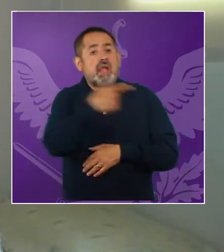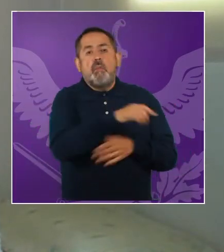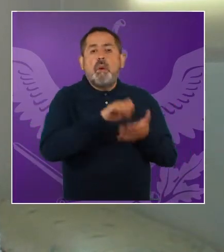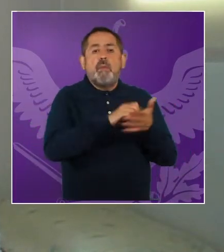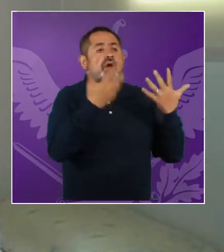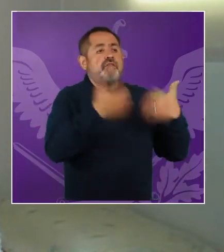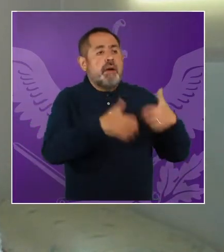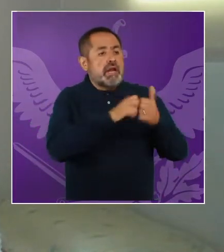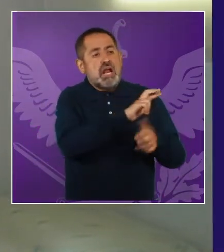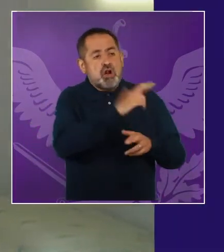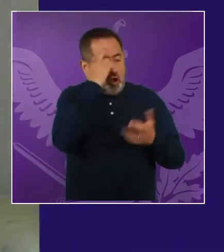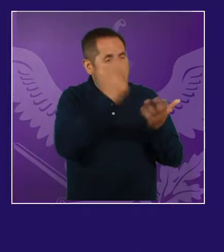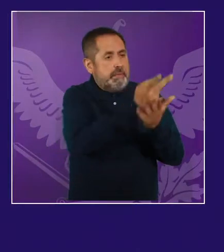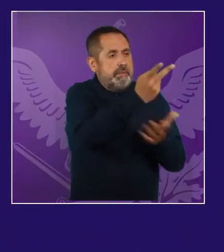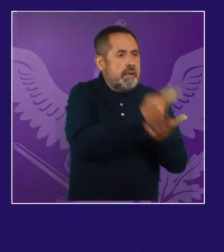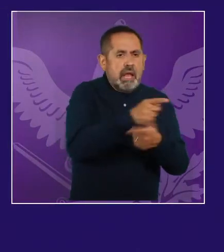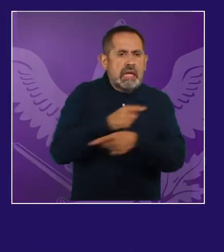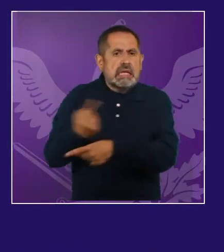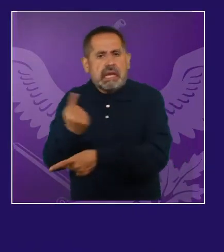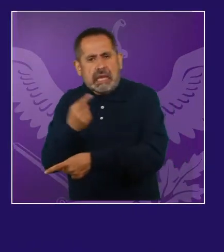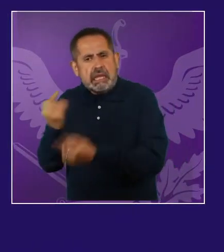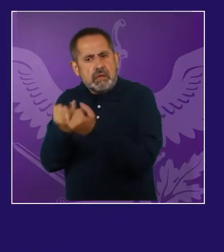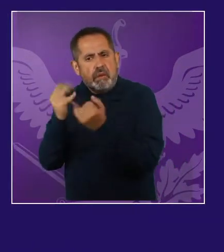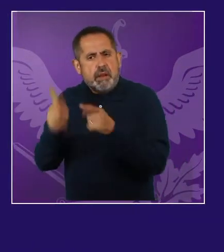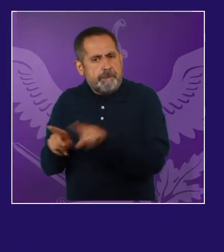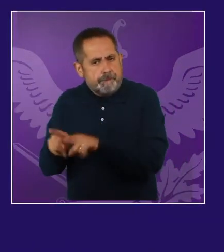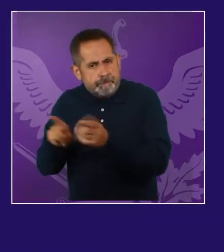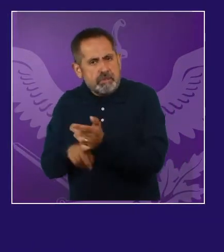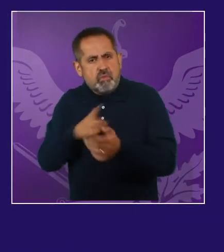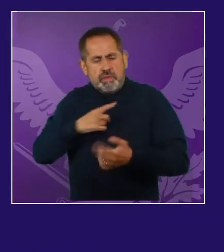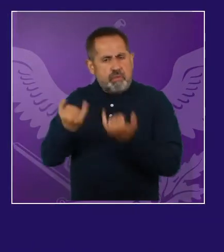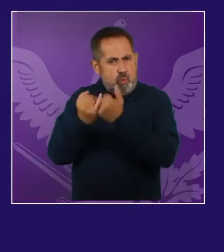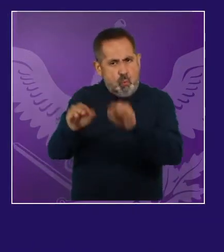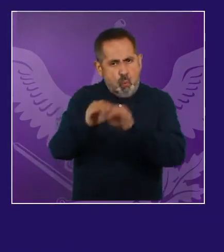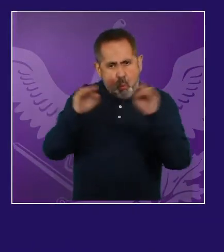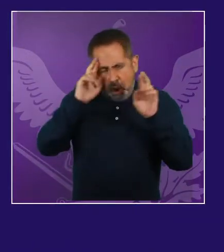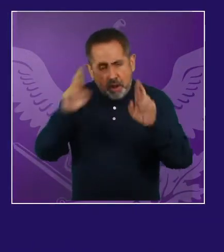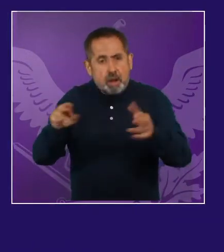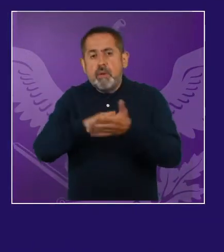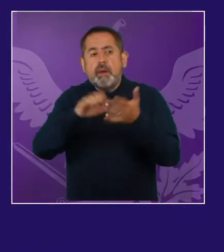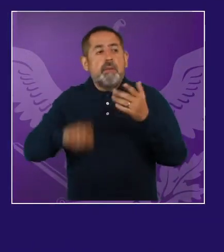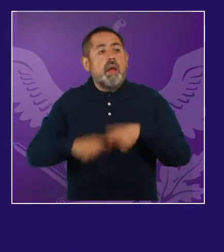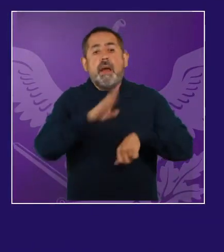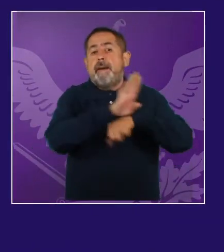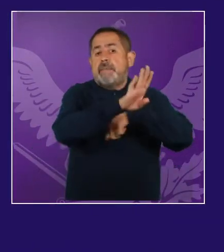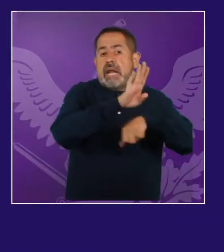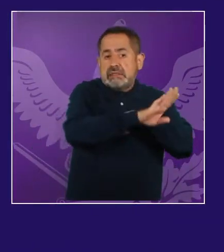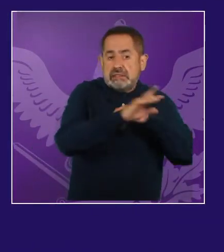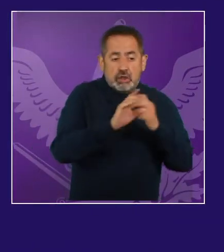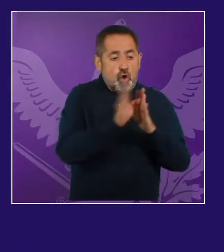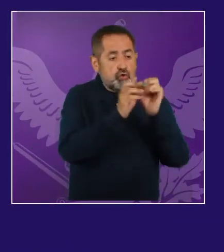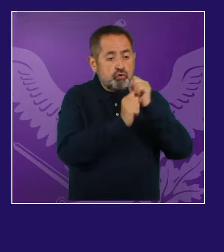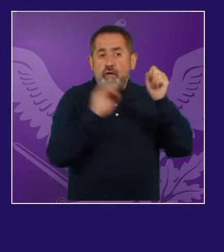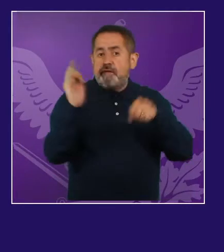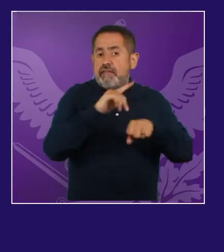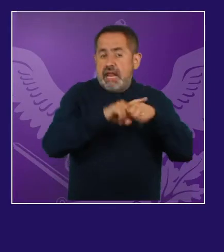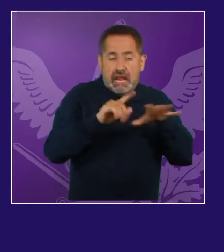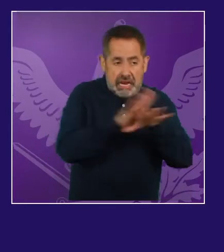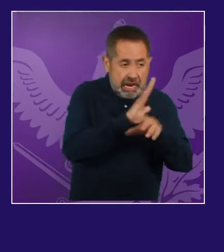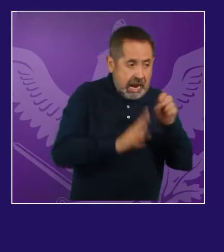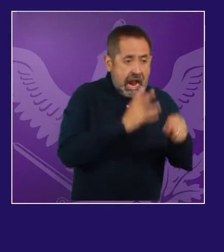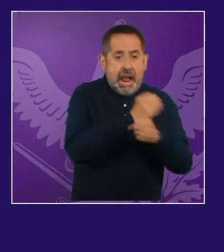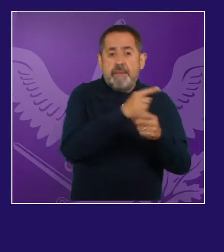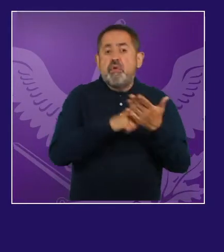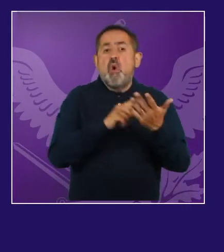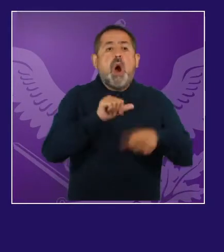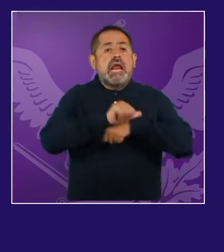reconocimiento, por ejemplo, en Ecuador, en, de iguales derechos en el Código del Trabajo, en Brasil se hace una reforma de la Constitución Federal,